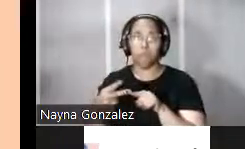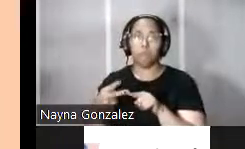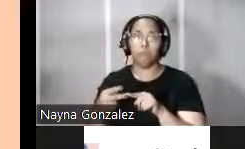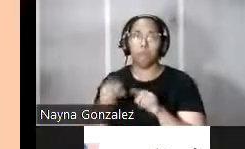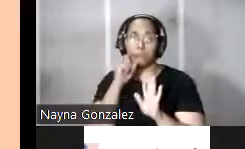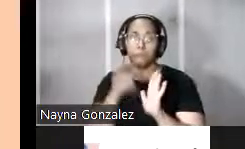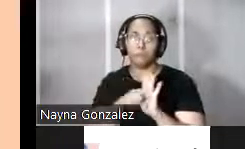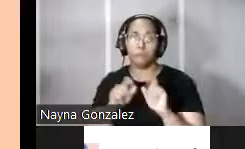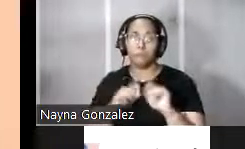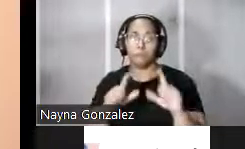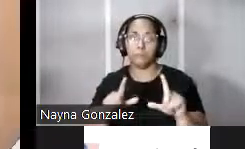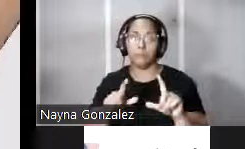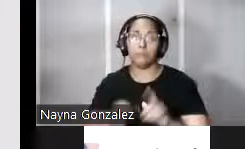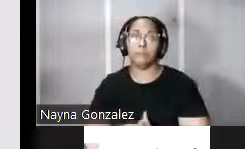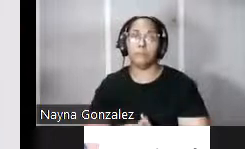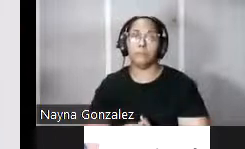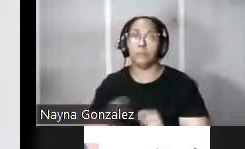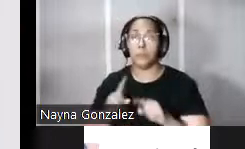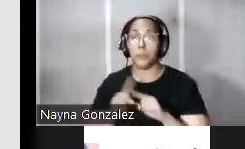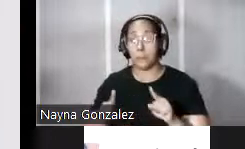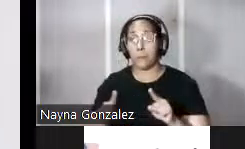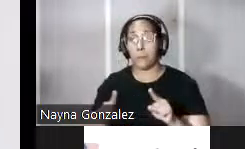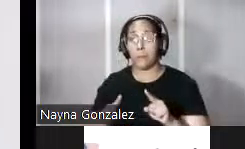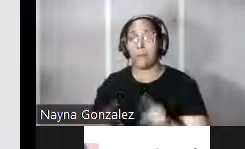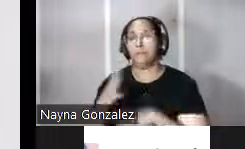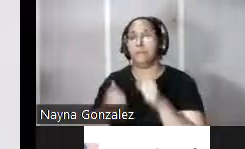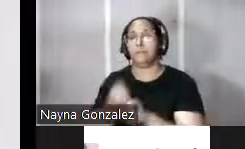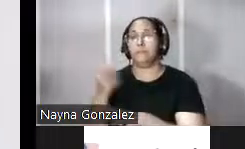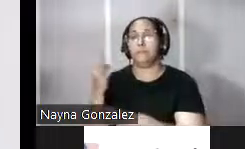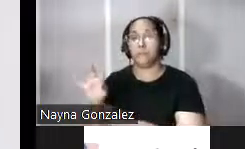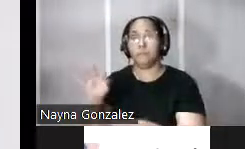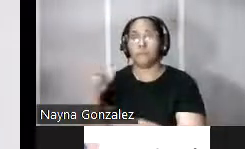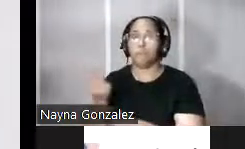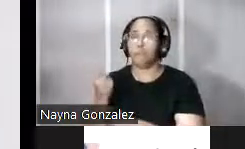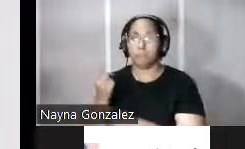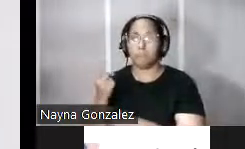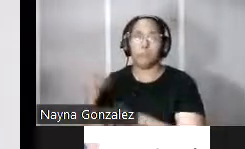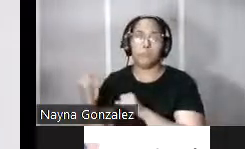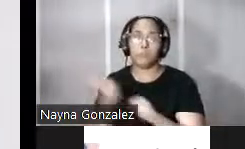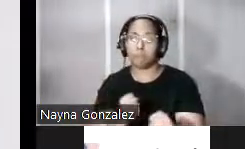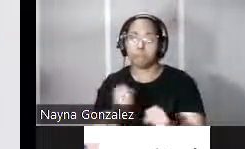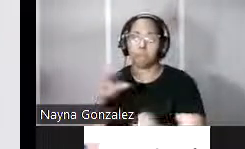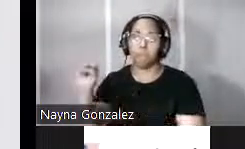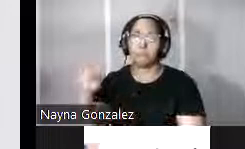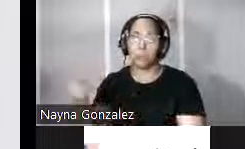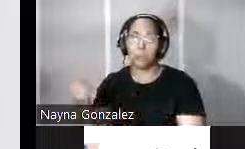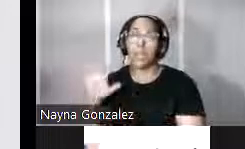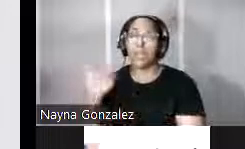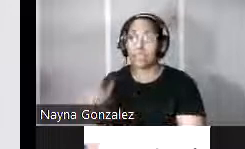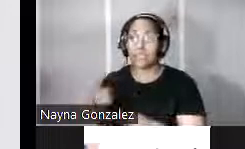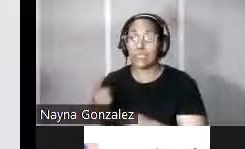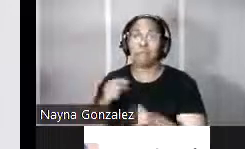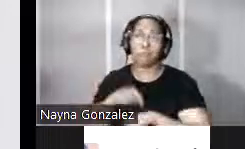imagen pero lo más destacado del siglo XIX es que no solamente se refuerza en la ciudad de San Juan sino que en este momento se